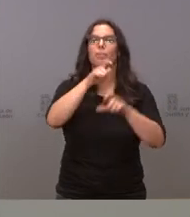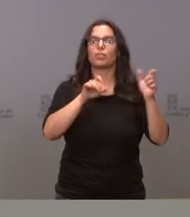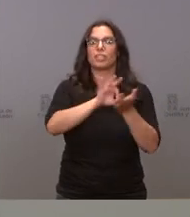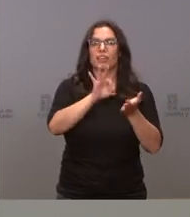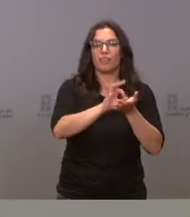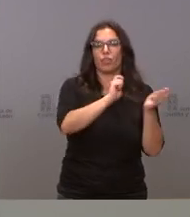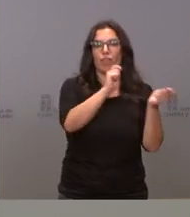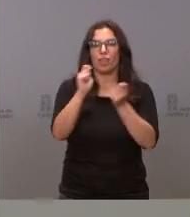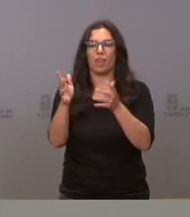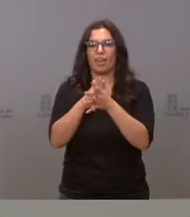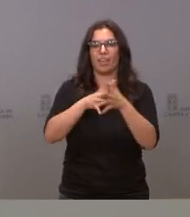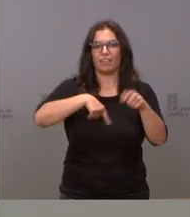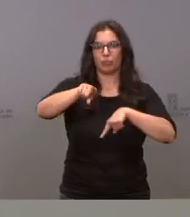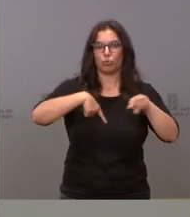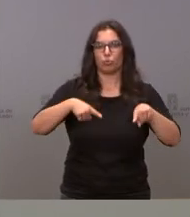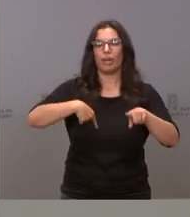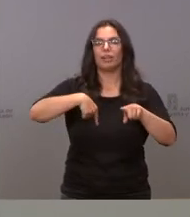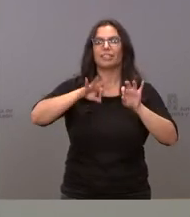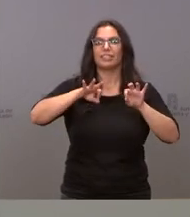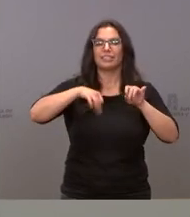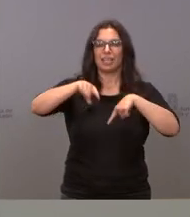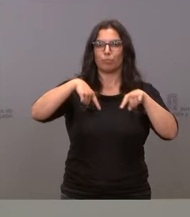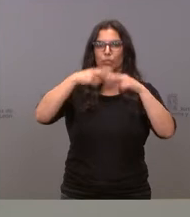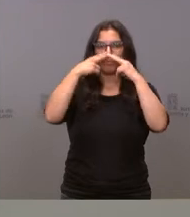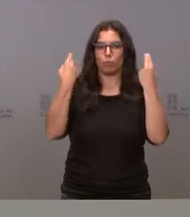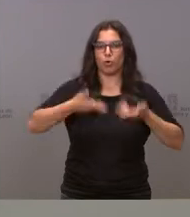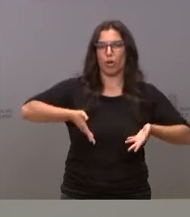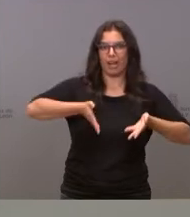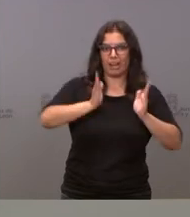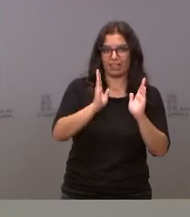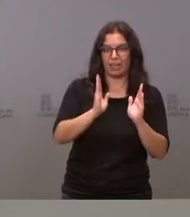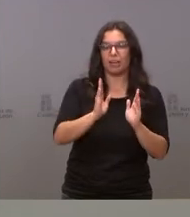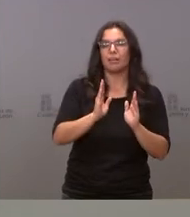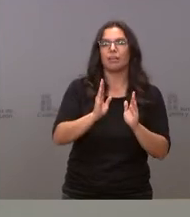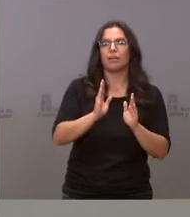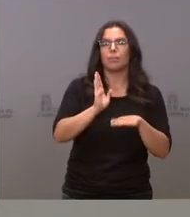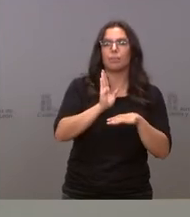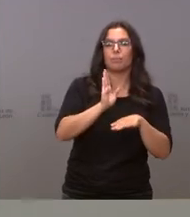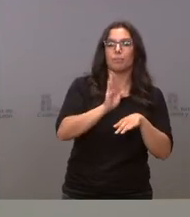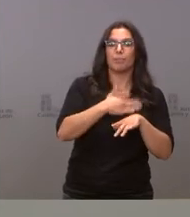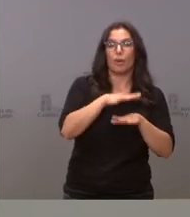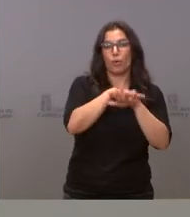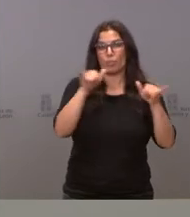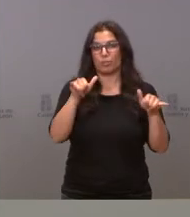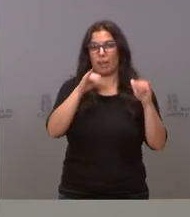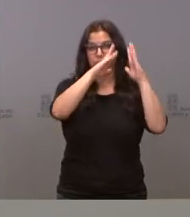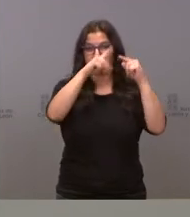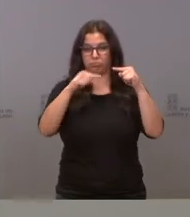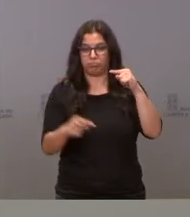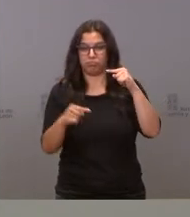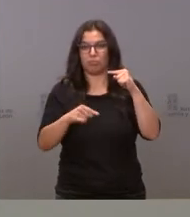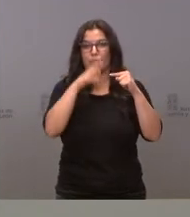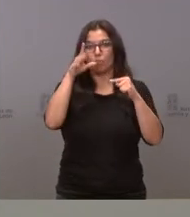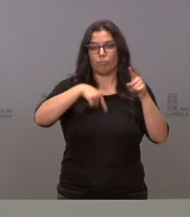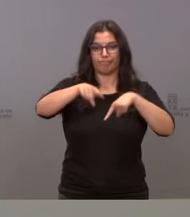infraestructuras de transporte público regular de viajeros por carretera para compensar el déficit provocado por la reducción